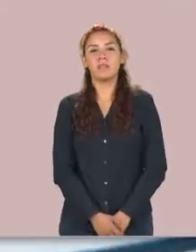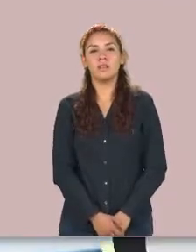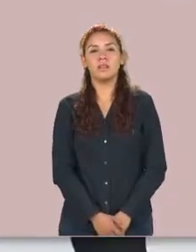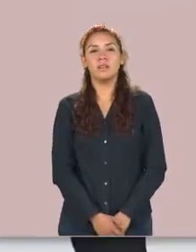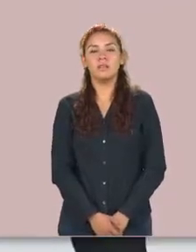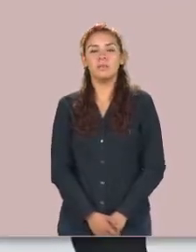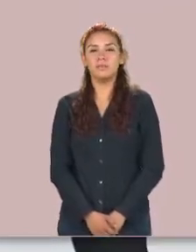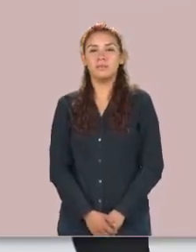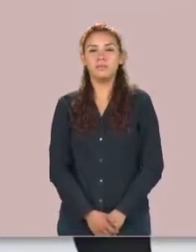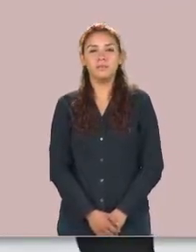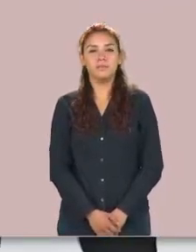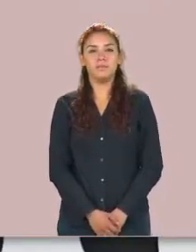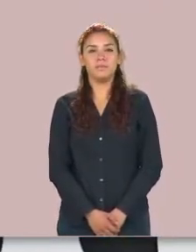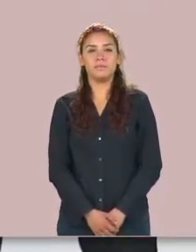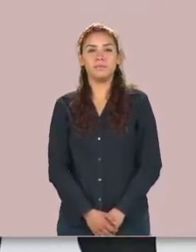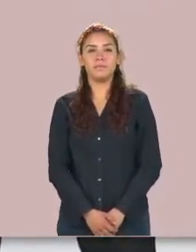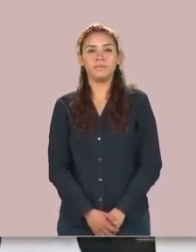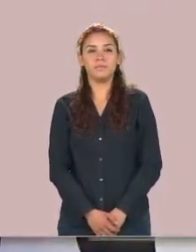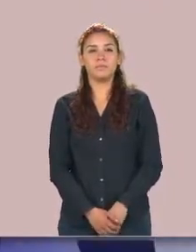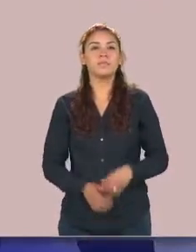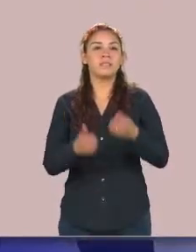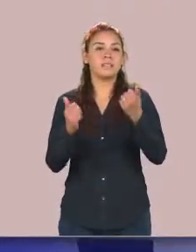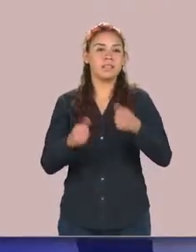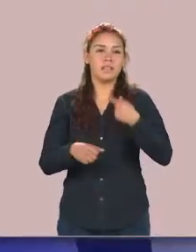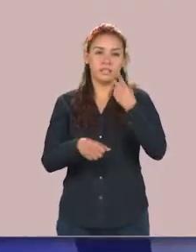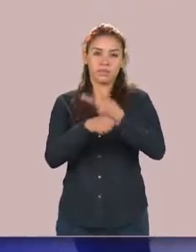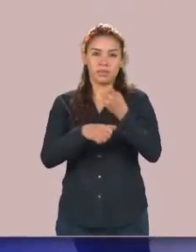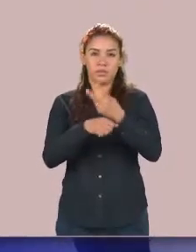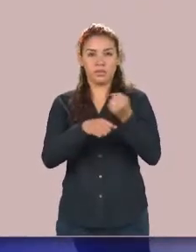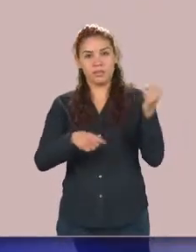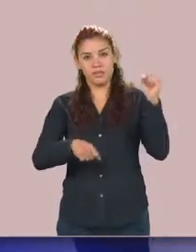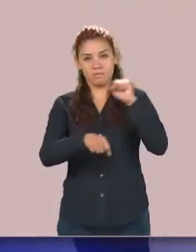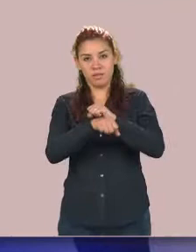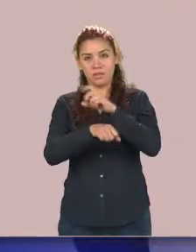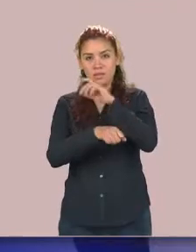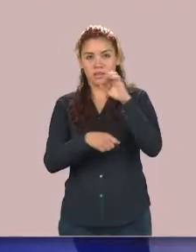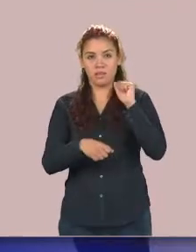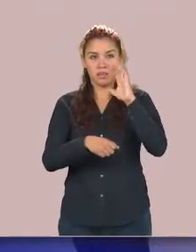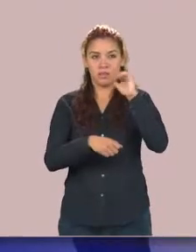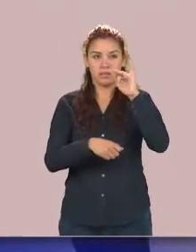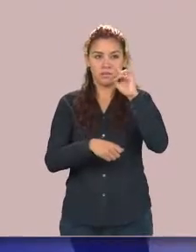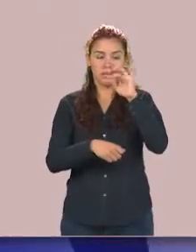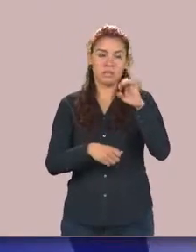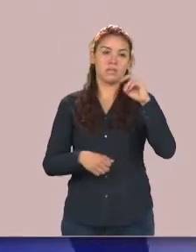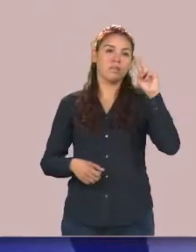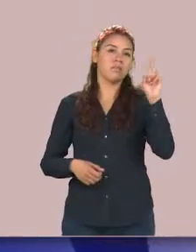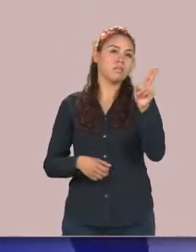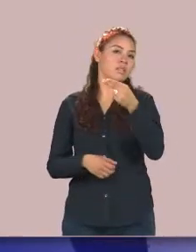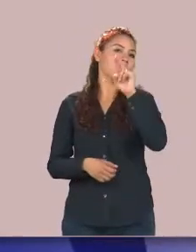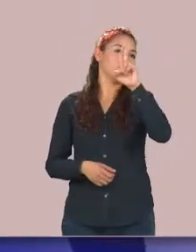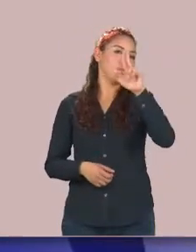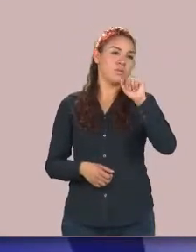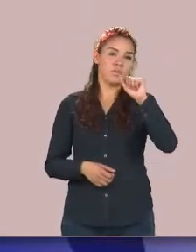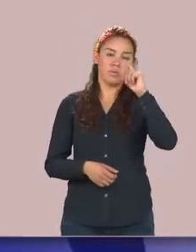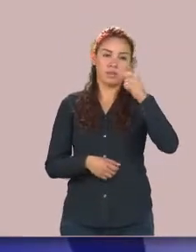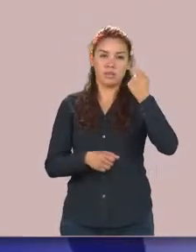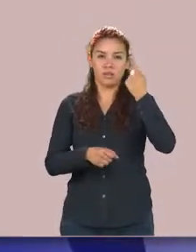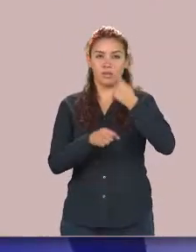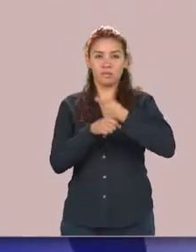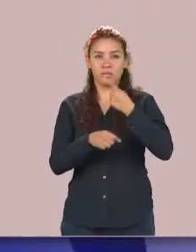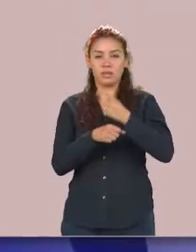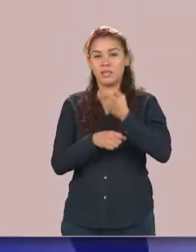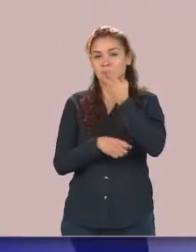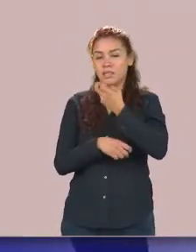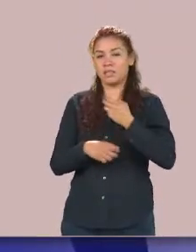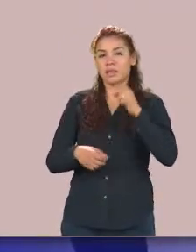en corto estamos en la segunda semana de actividad en la universidad autónoma de tabulipas pero la primera de acción académica esto en las 26